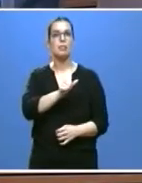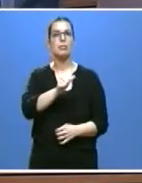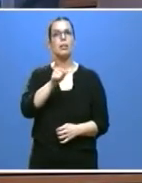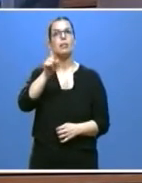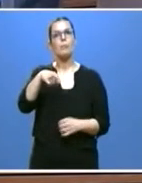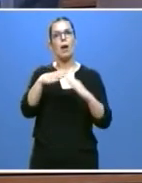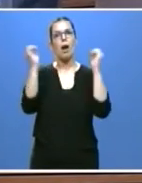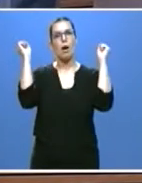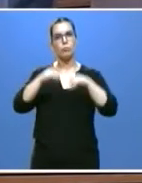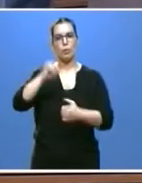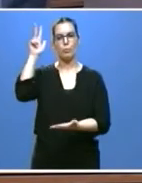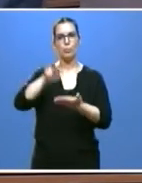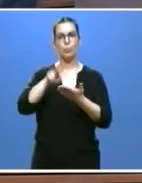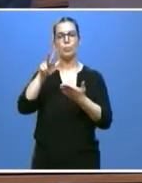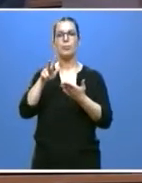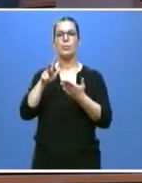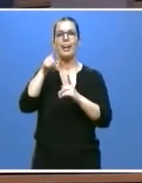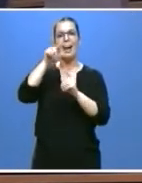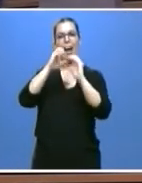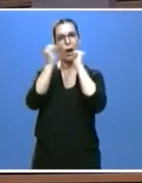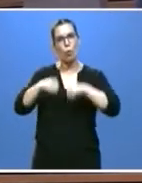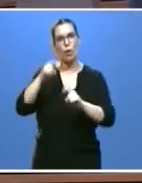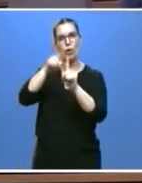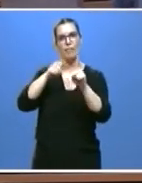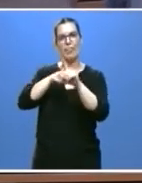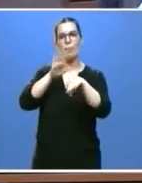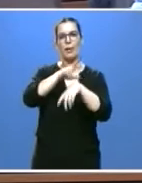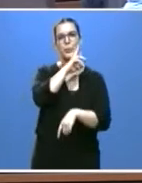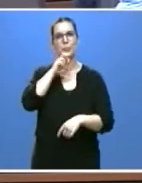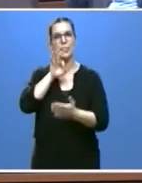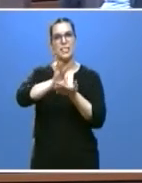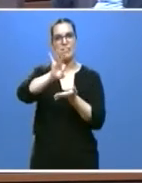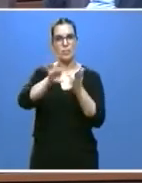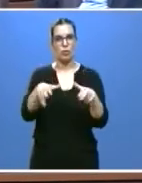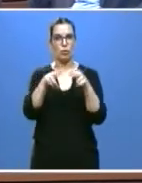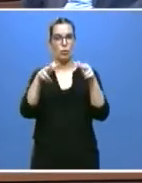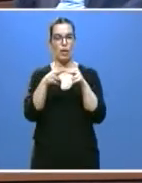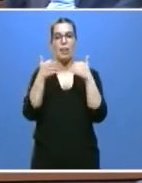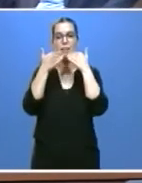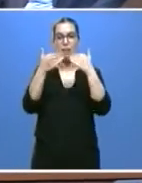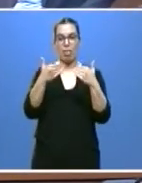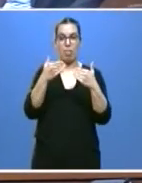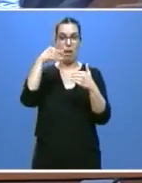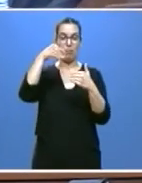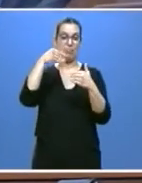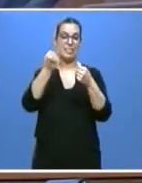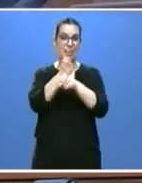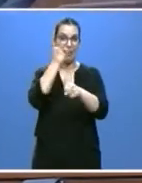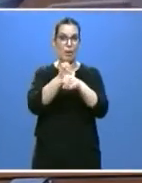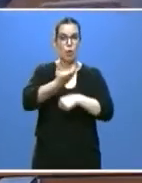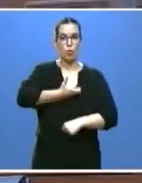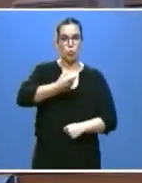aprobamos el acuerdo marco para blindar los servicios sociales a través de las corporaciones locales con